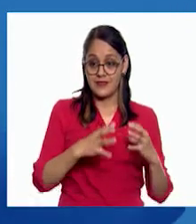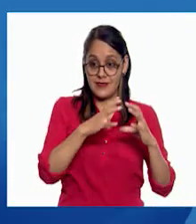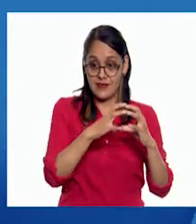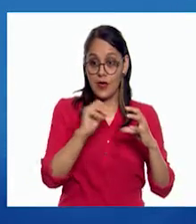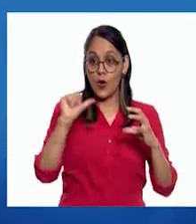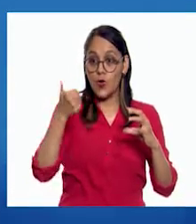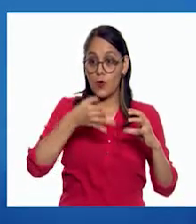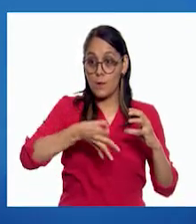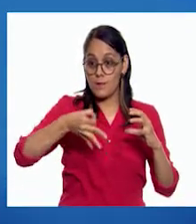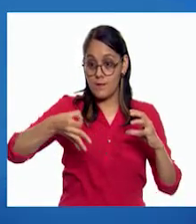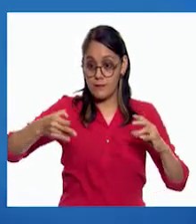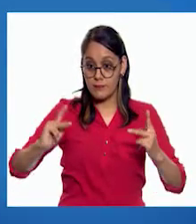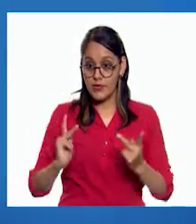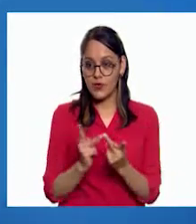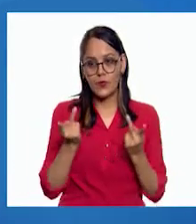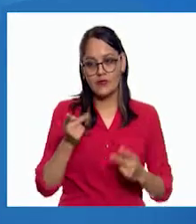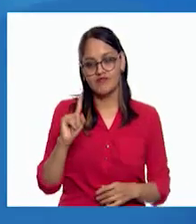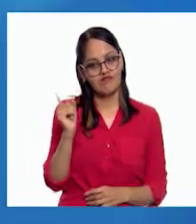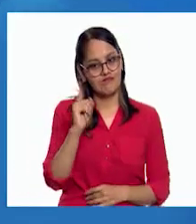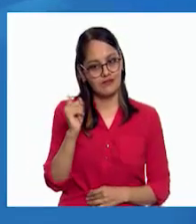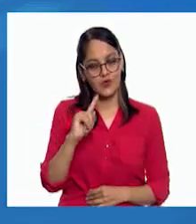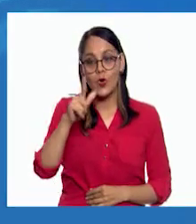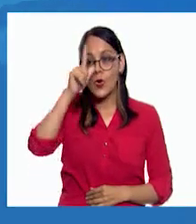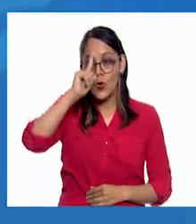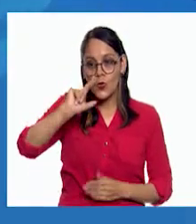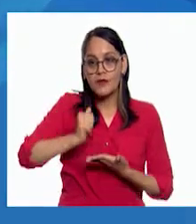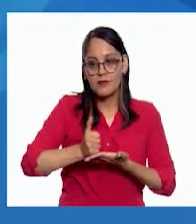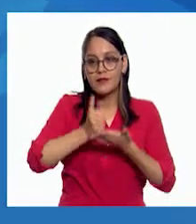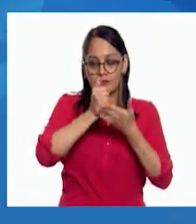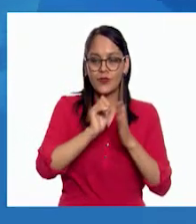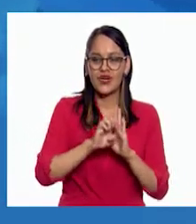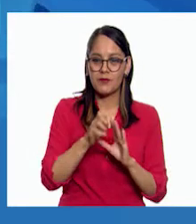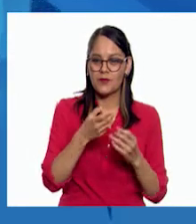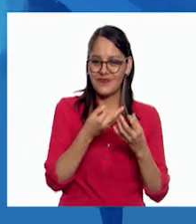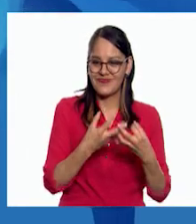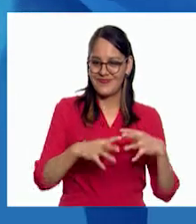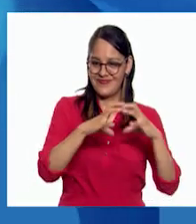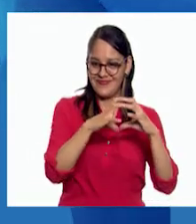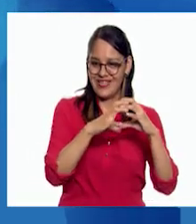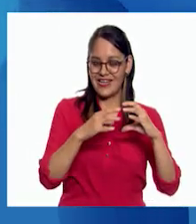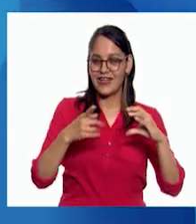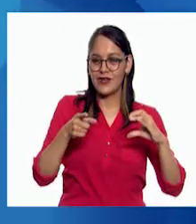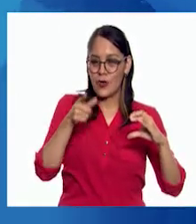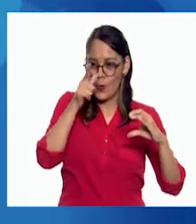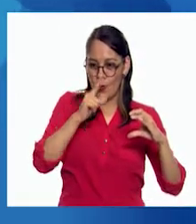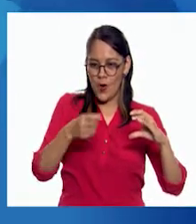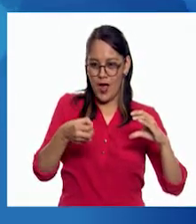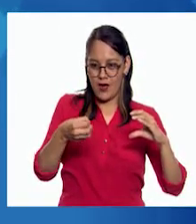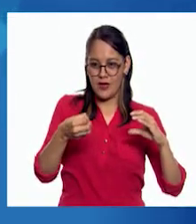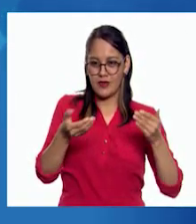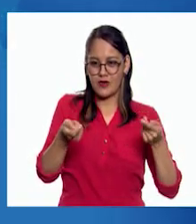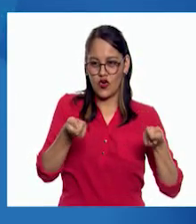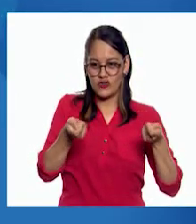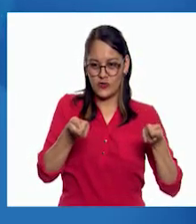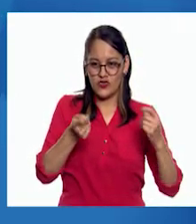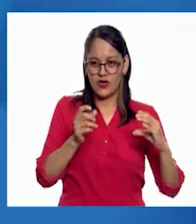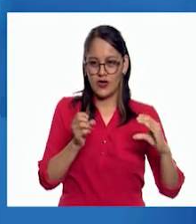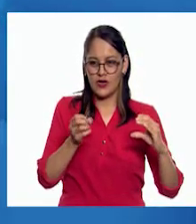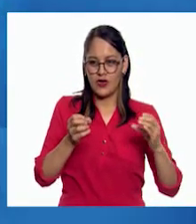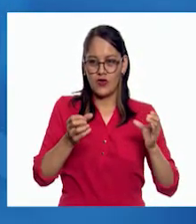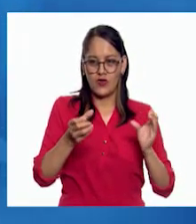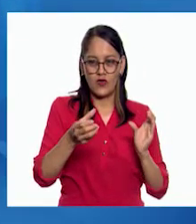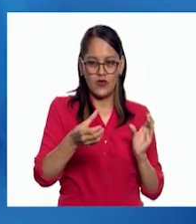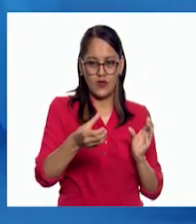eso también se debe a la luna. La Tierra parece tener una compañera que estabiliza su eje de rotación. Además, la